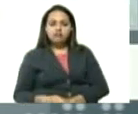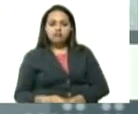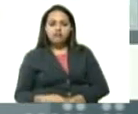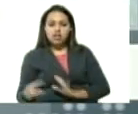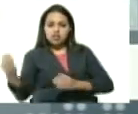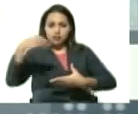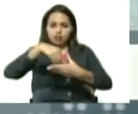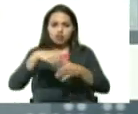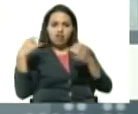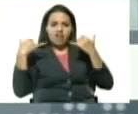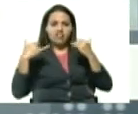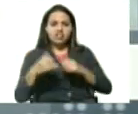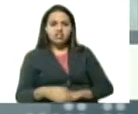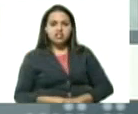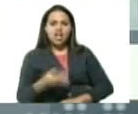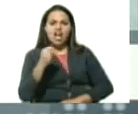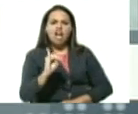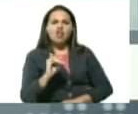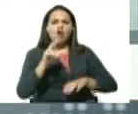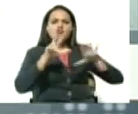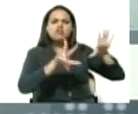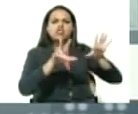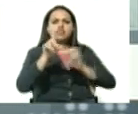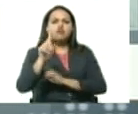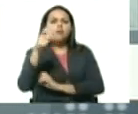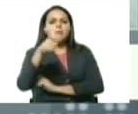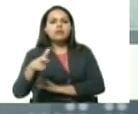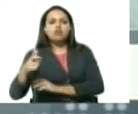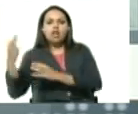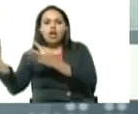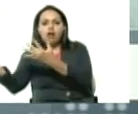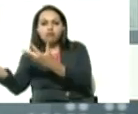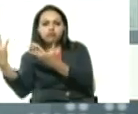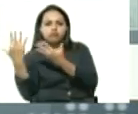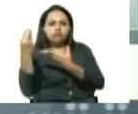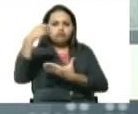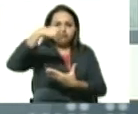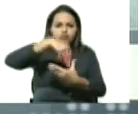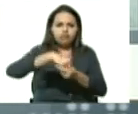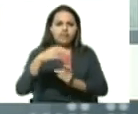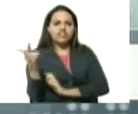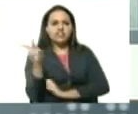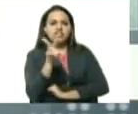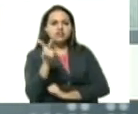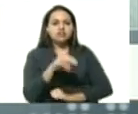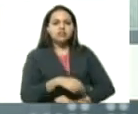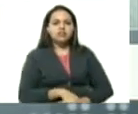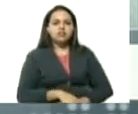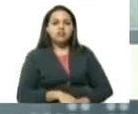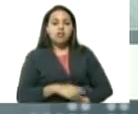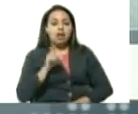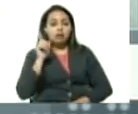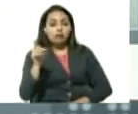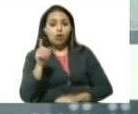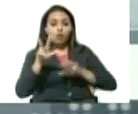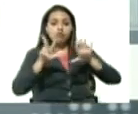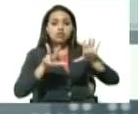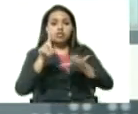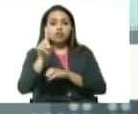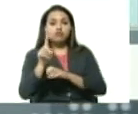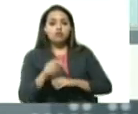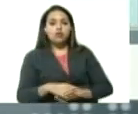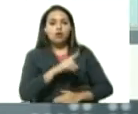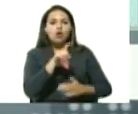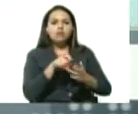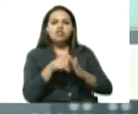tenemos 81 casos importados el día de hoy de esos 81 casos 66